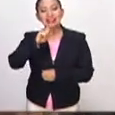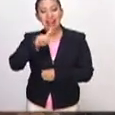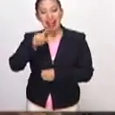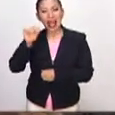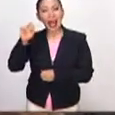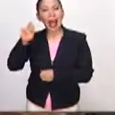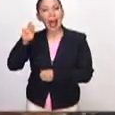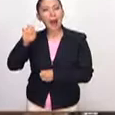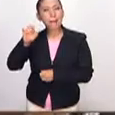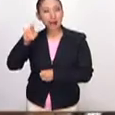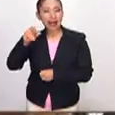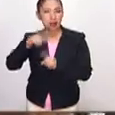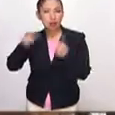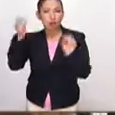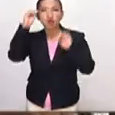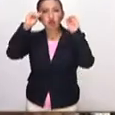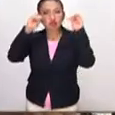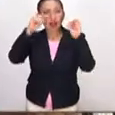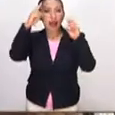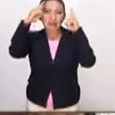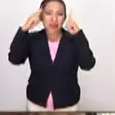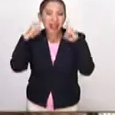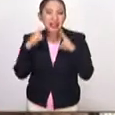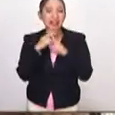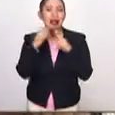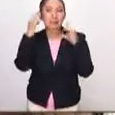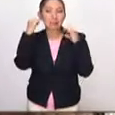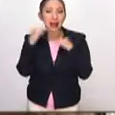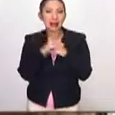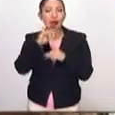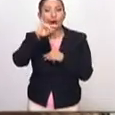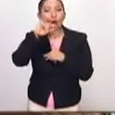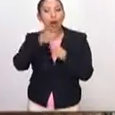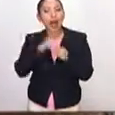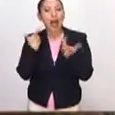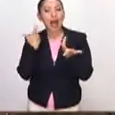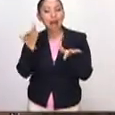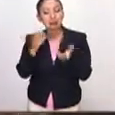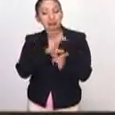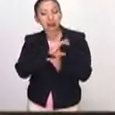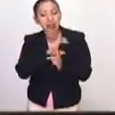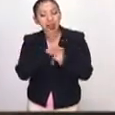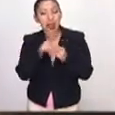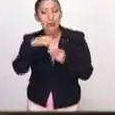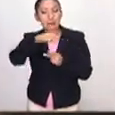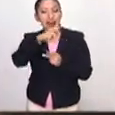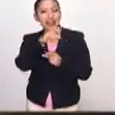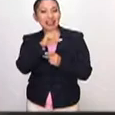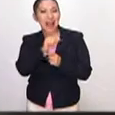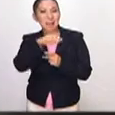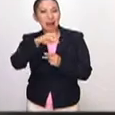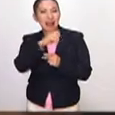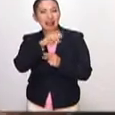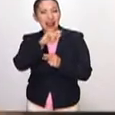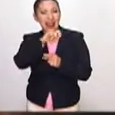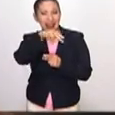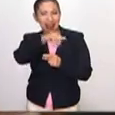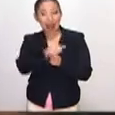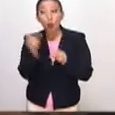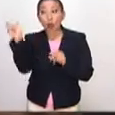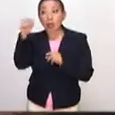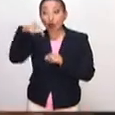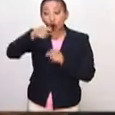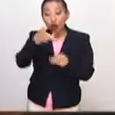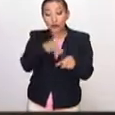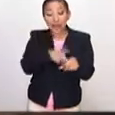composición tradicional de la Virgen María, Juan el discípulo amado y María Magdalena, que en este caso, cuando el Hospital de San